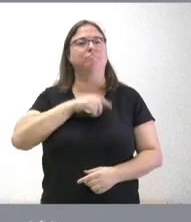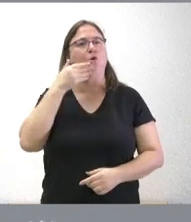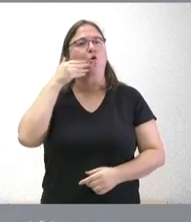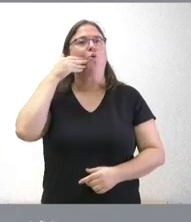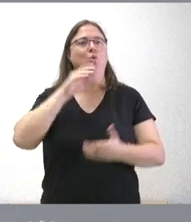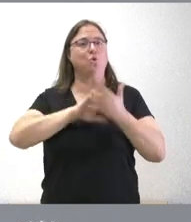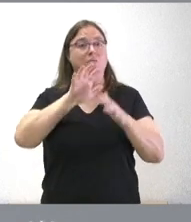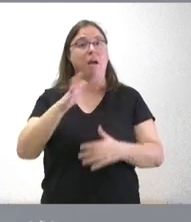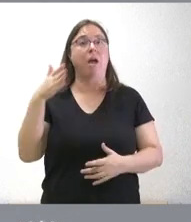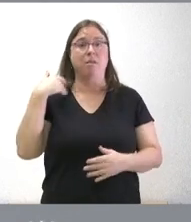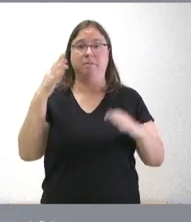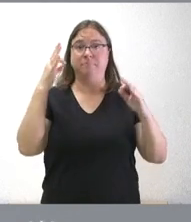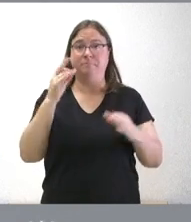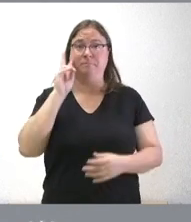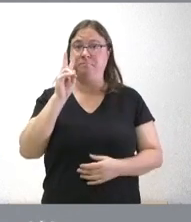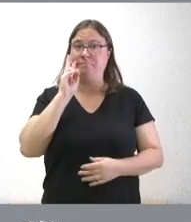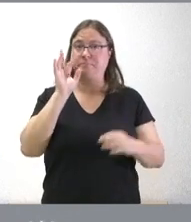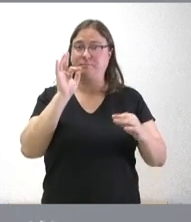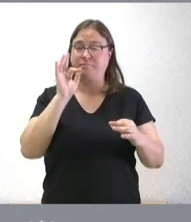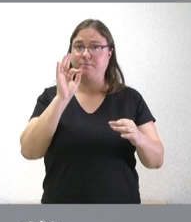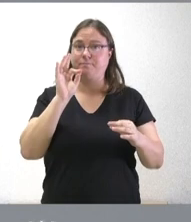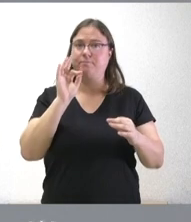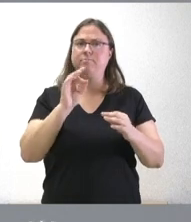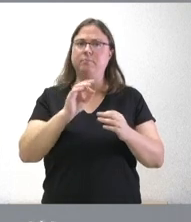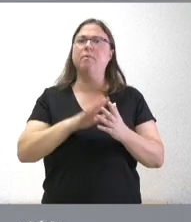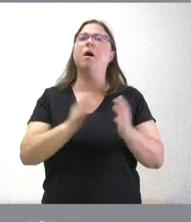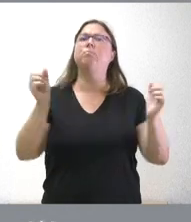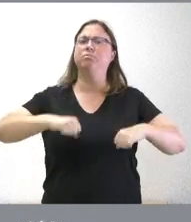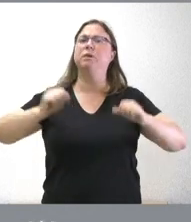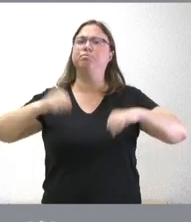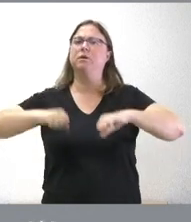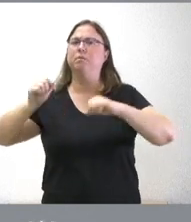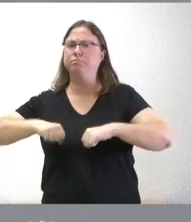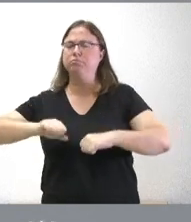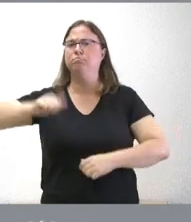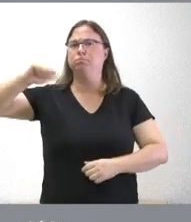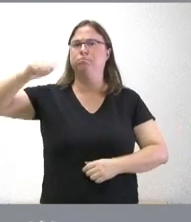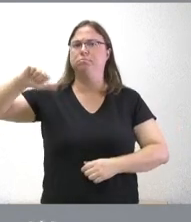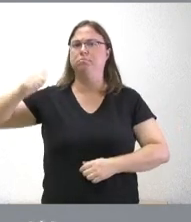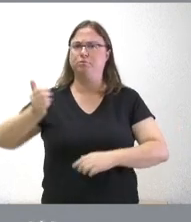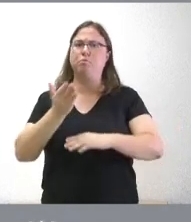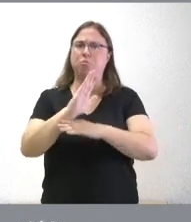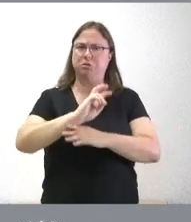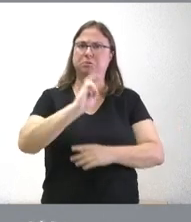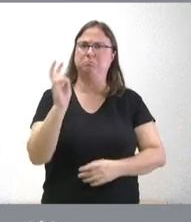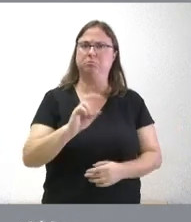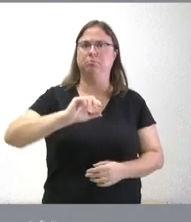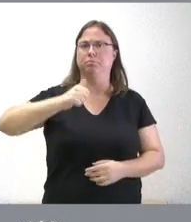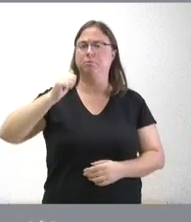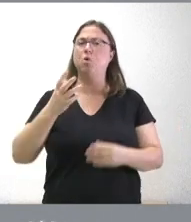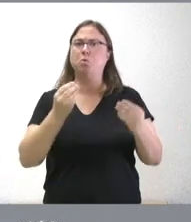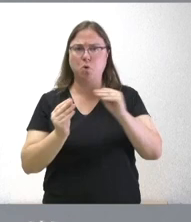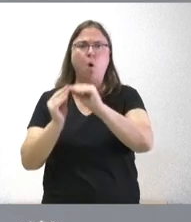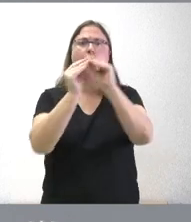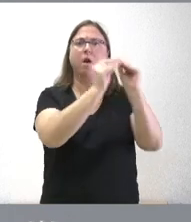y ayer mismo tuvimos la ocasión de ver la aprobación de un buen número de mociones o de propuestas de resolución muchas de ellas por unanimidad